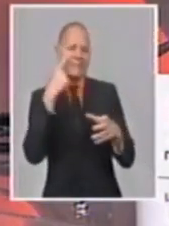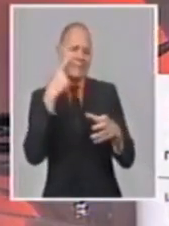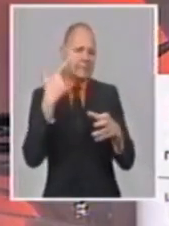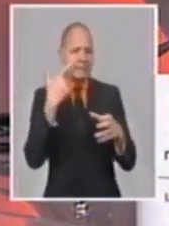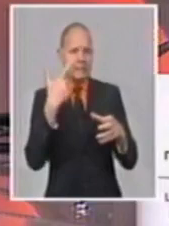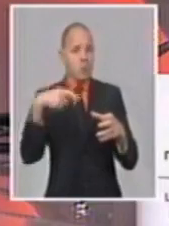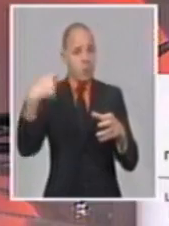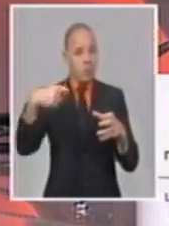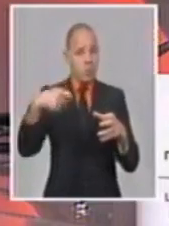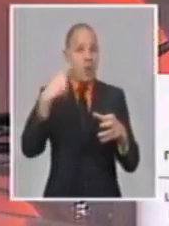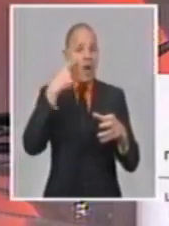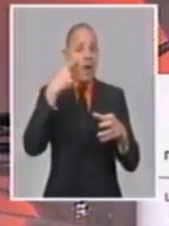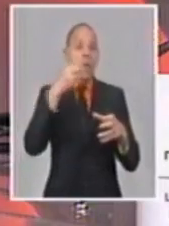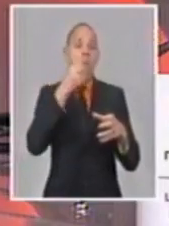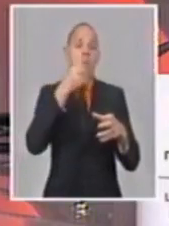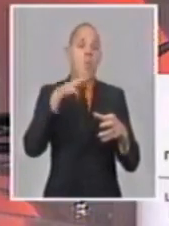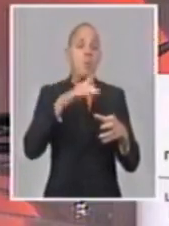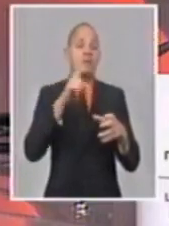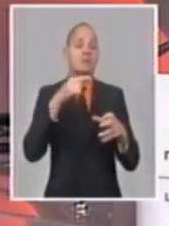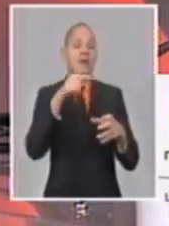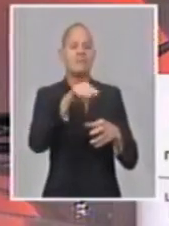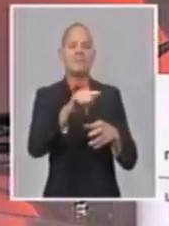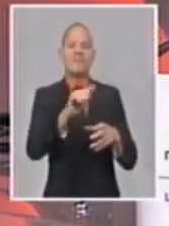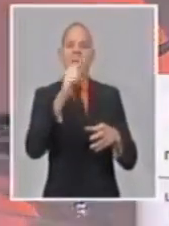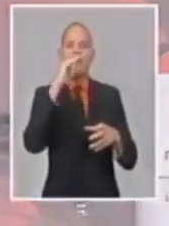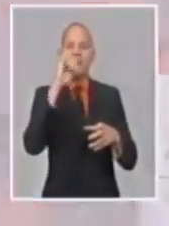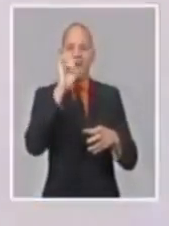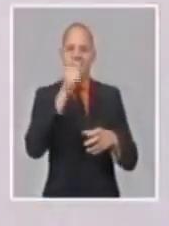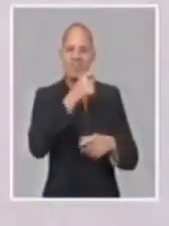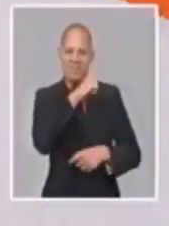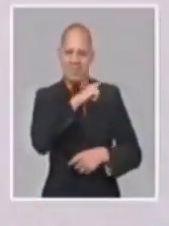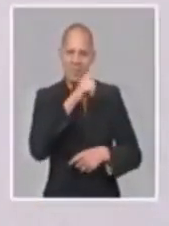pudiera ser incluso después de la toma de posesión de Biden.